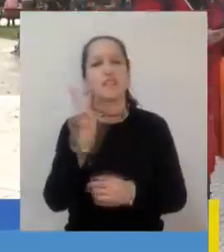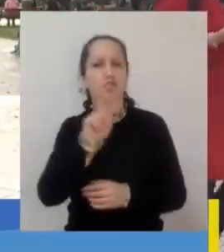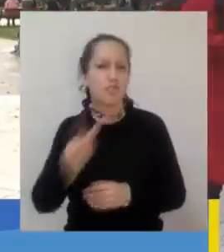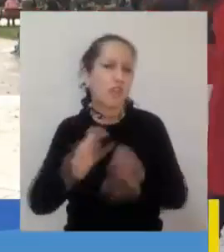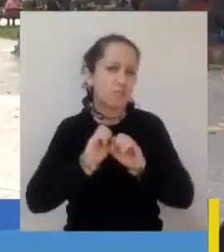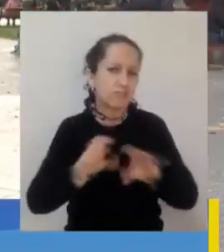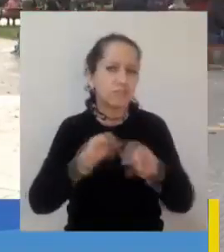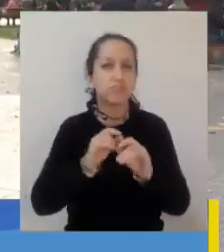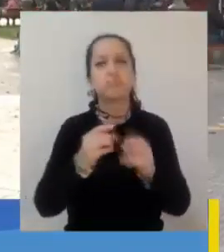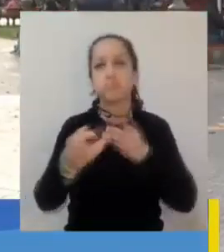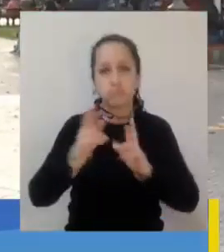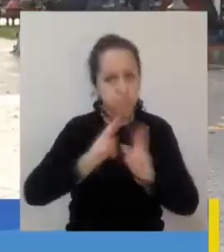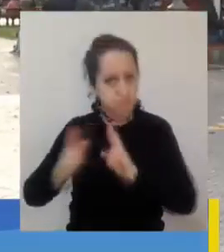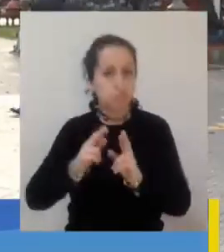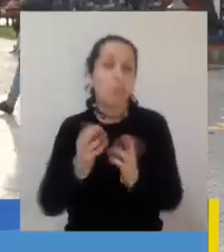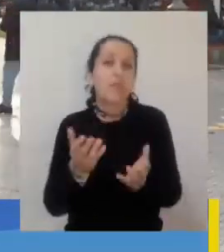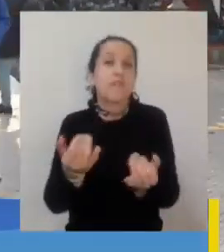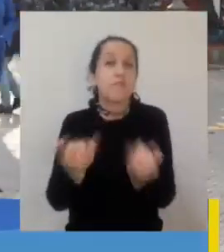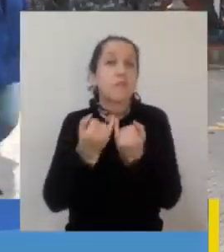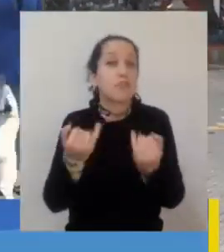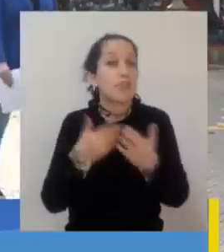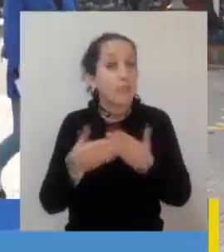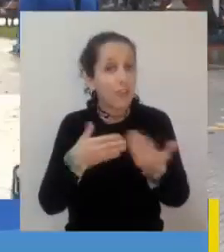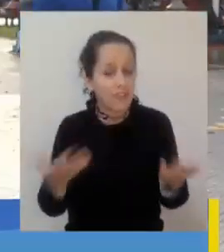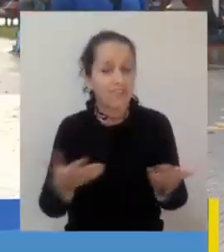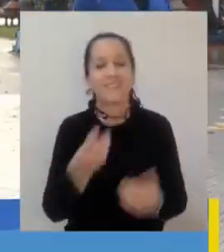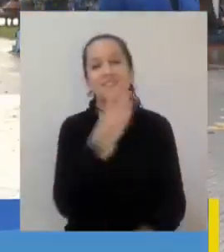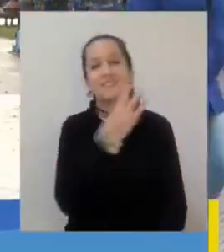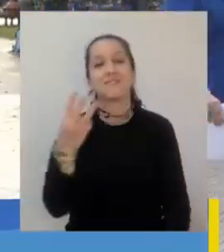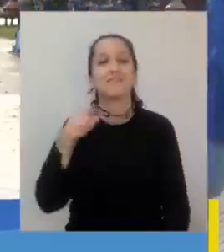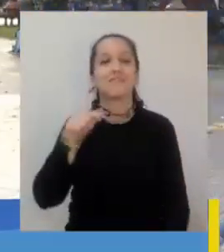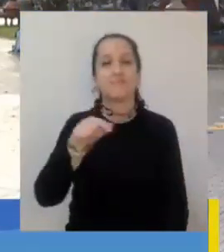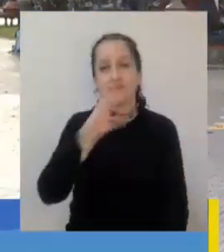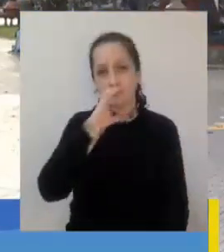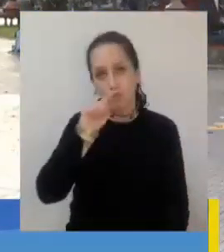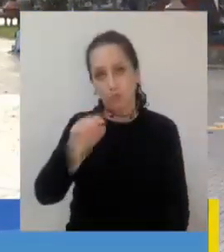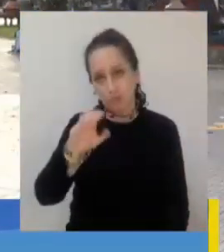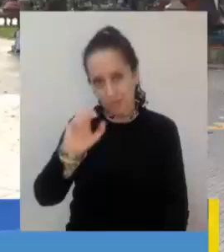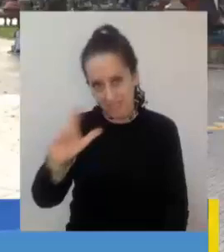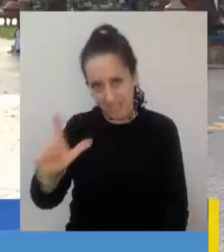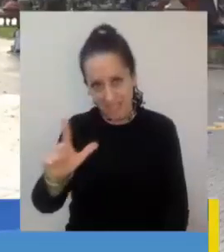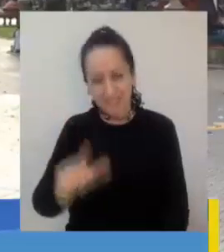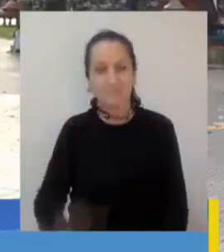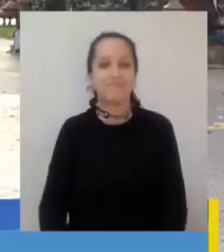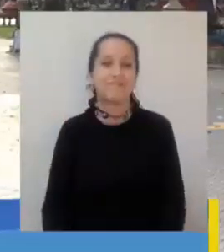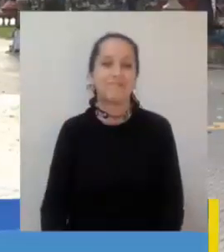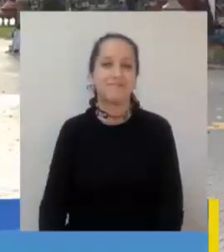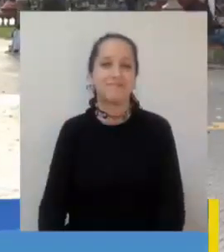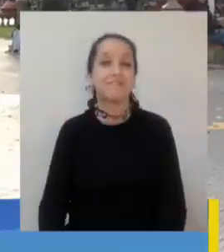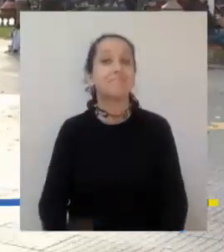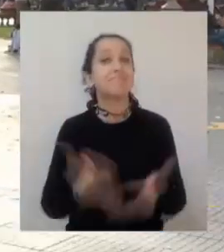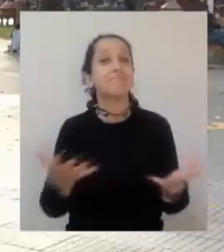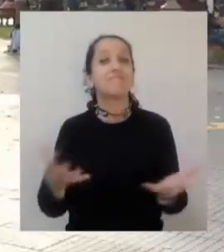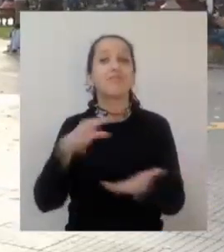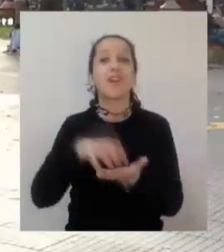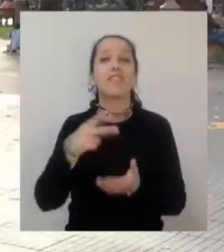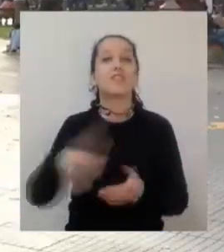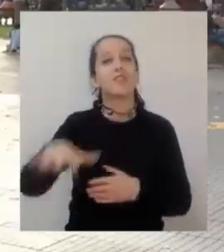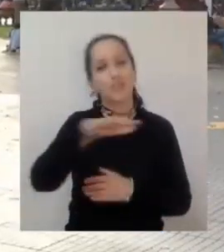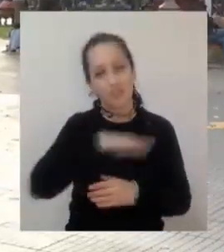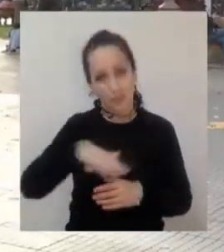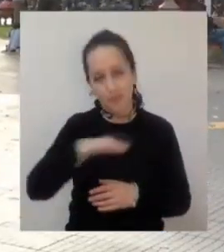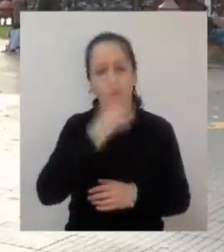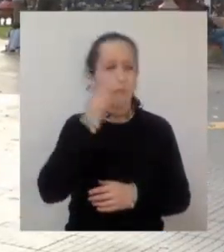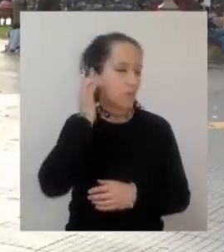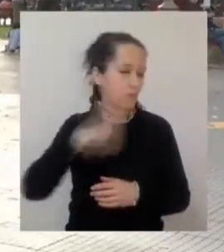sociales informarse de todo lo que ocurre en la comuna en el sitio web www.concepcion.cl Esto fue Ciudad